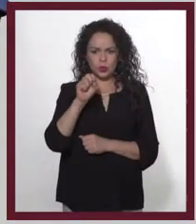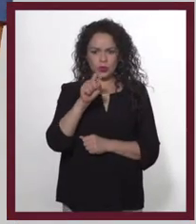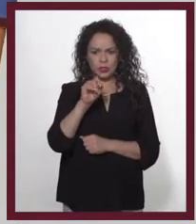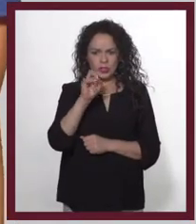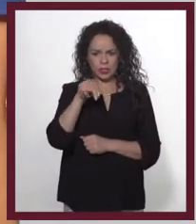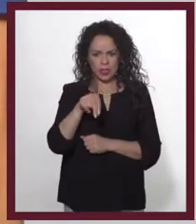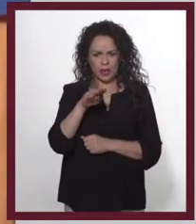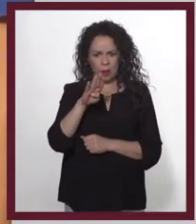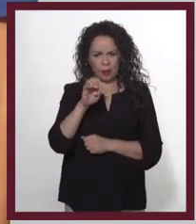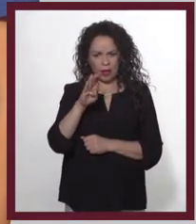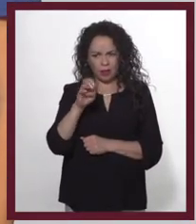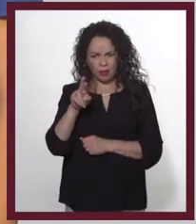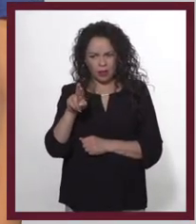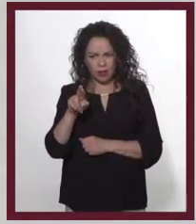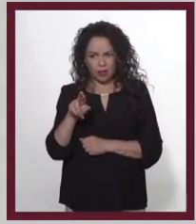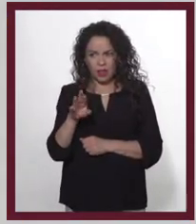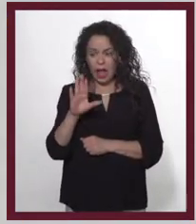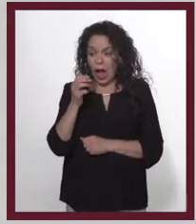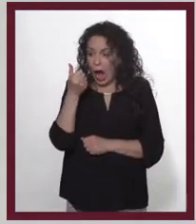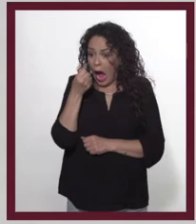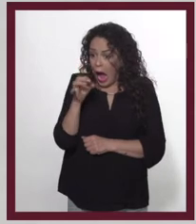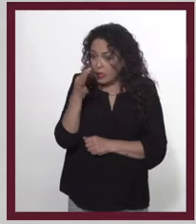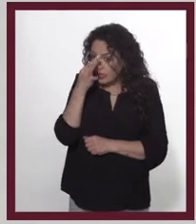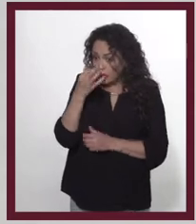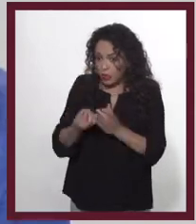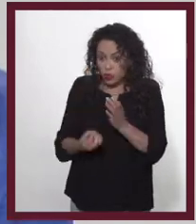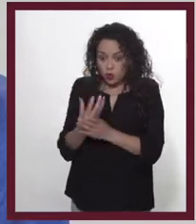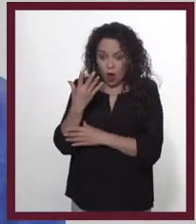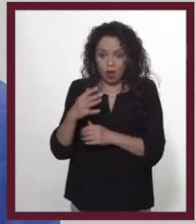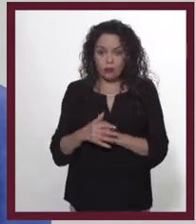¿Justin Bieber? ¿Casi nueva?